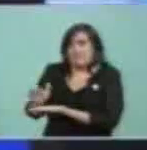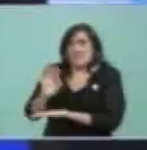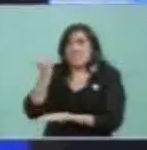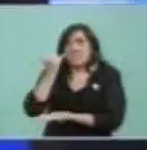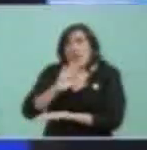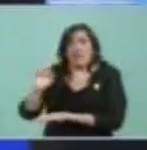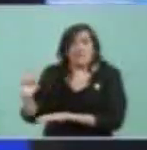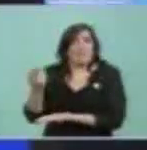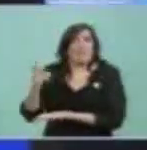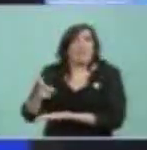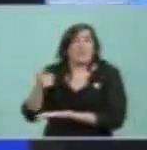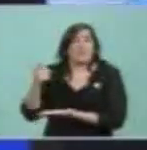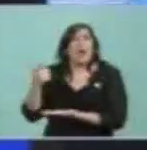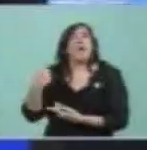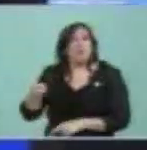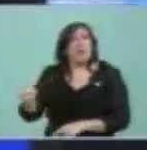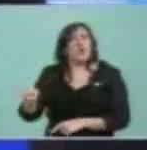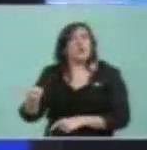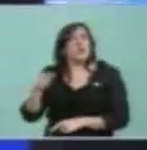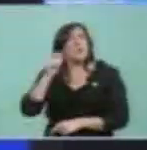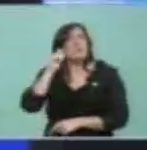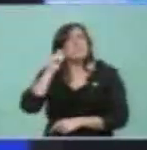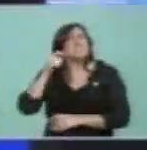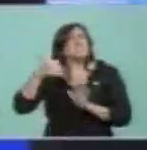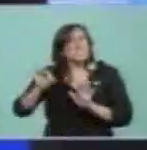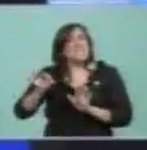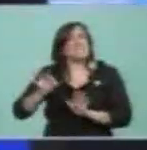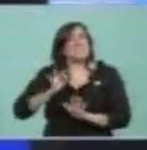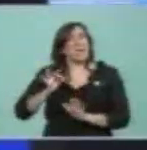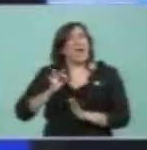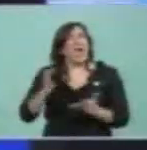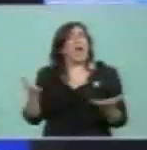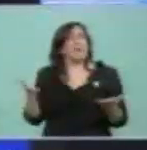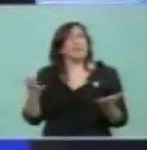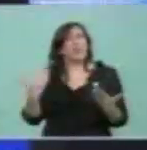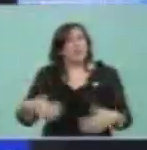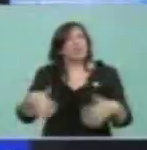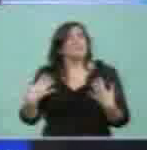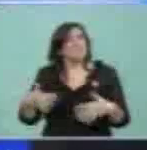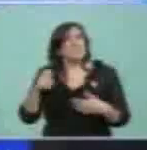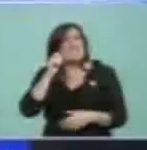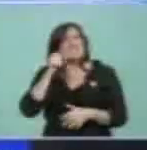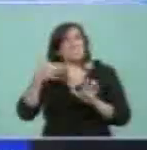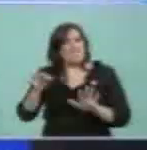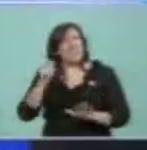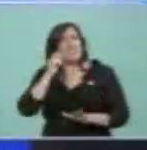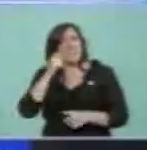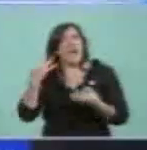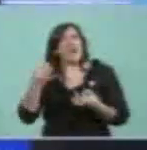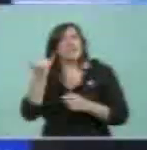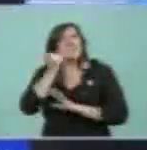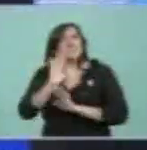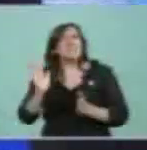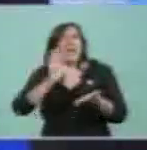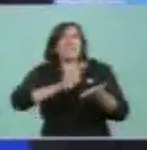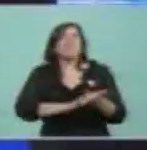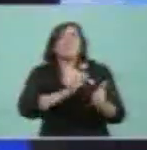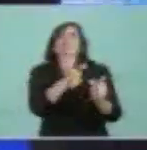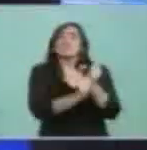Dios mío, vivió 60 años, pero qué 60 años, quedó en la historia.